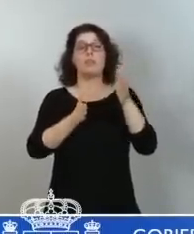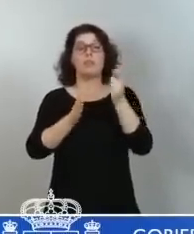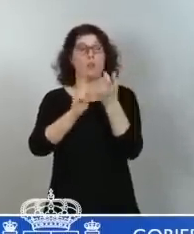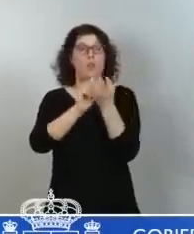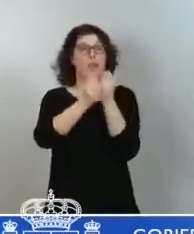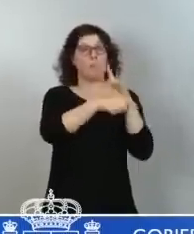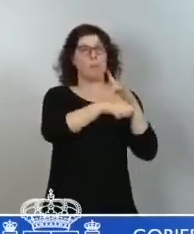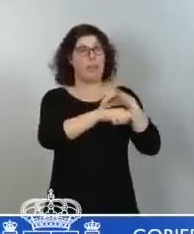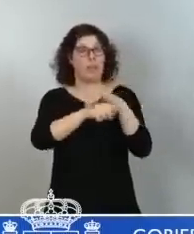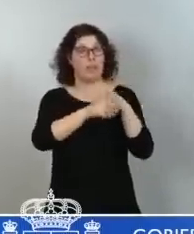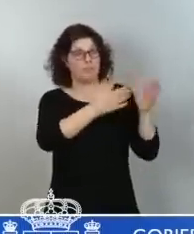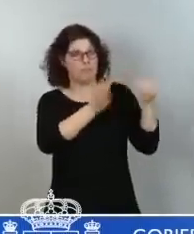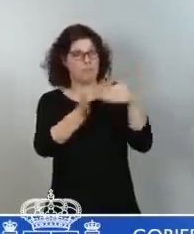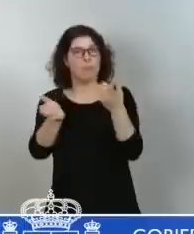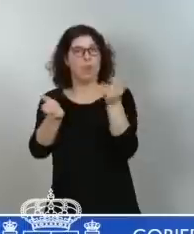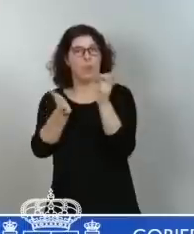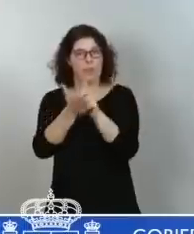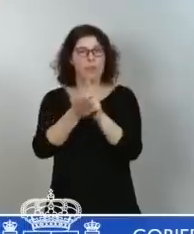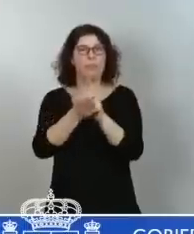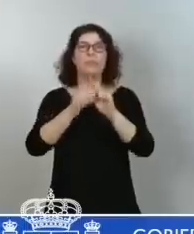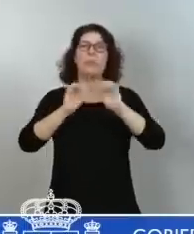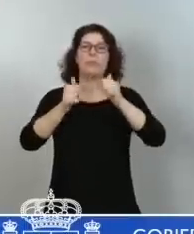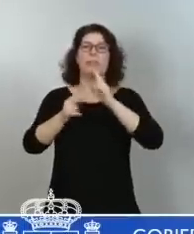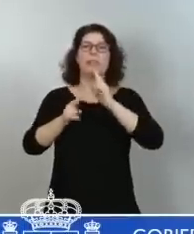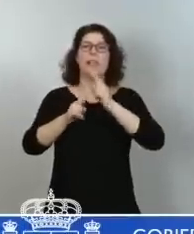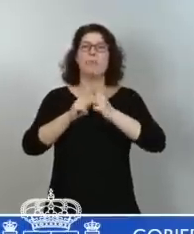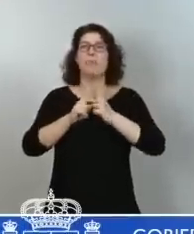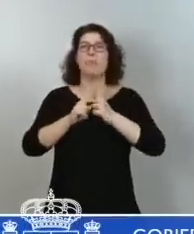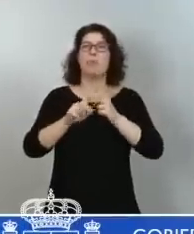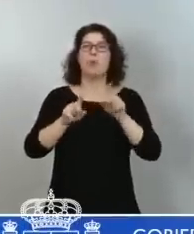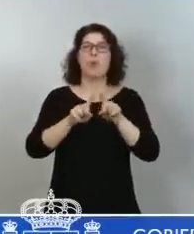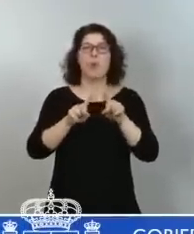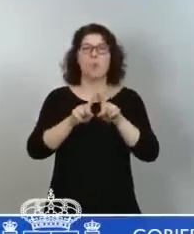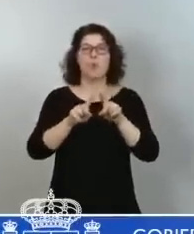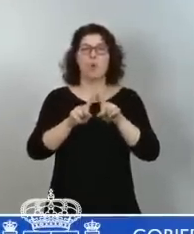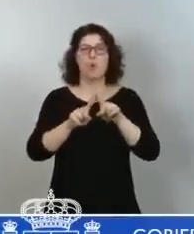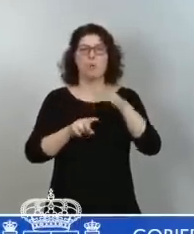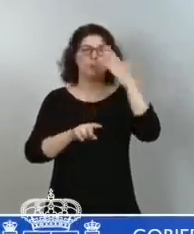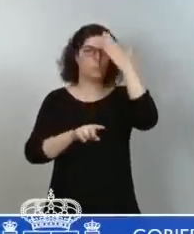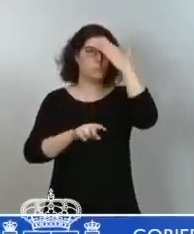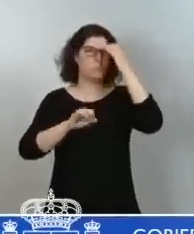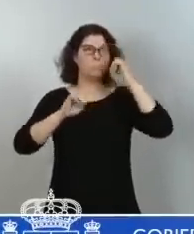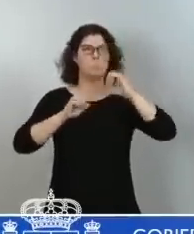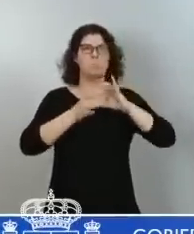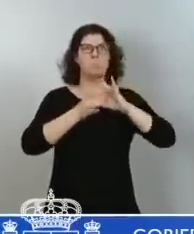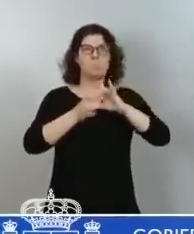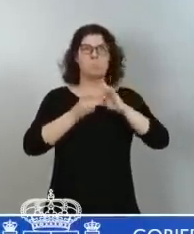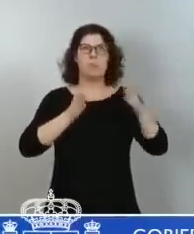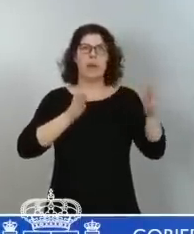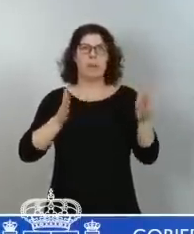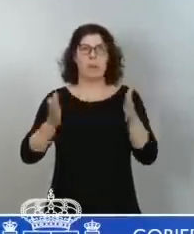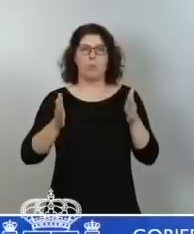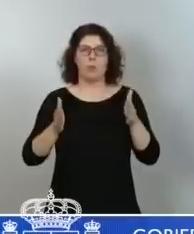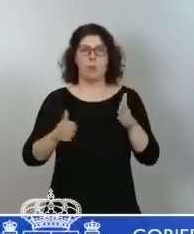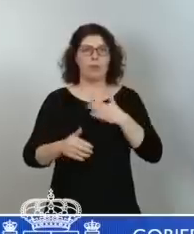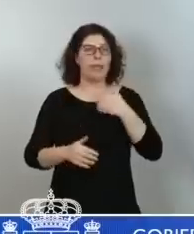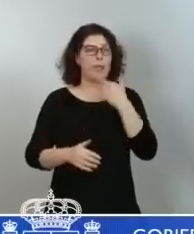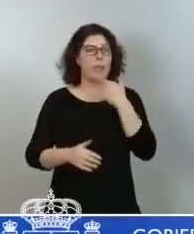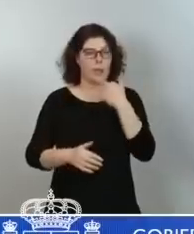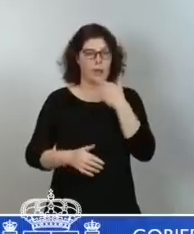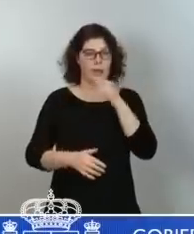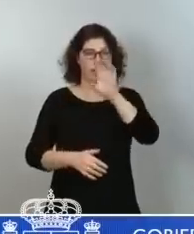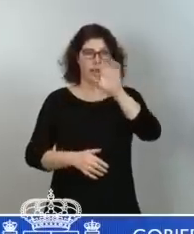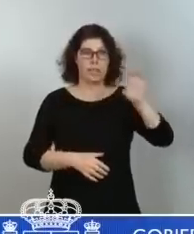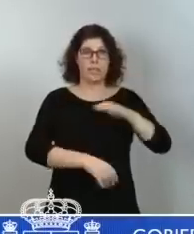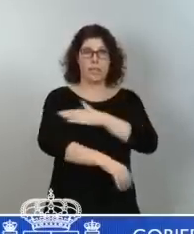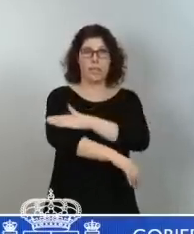Inaugura un nuevo sentido común de época. Se asume que el papel de los Estados va a ser un papel